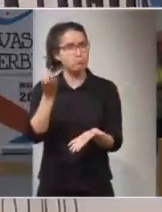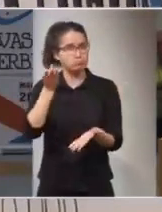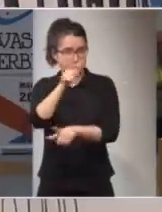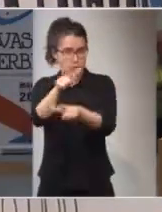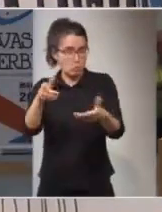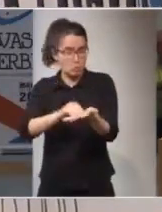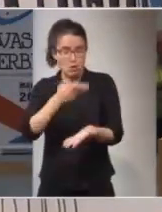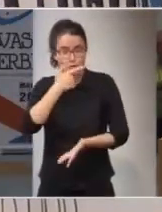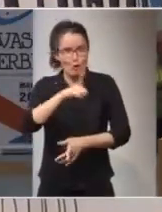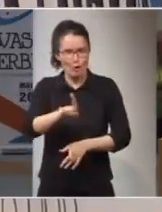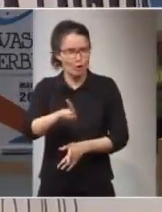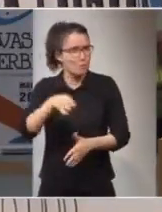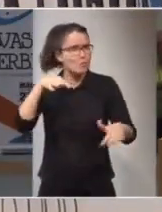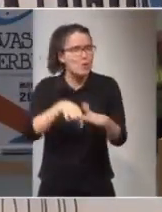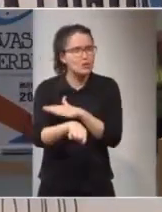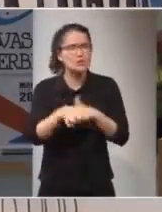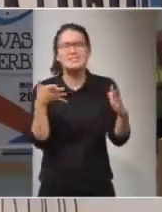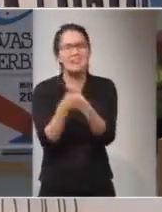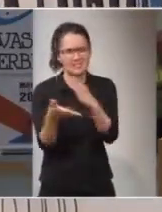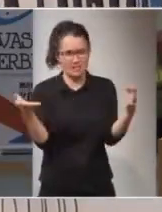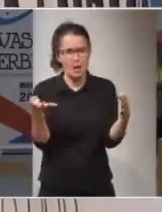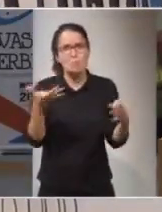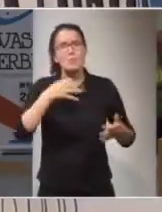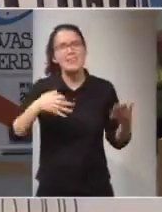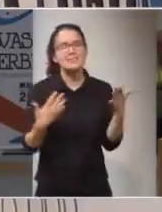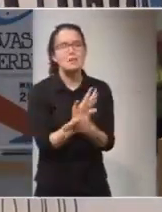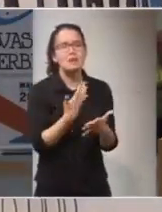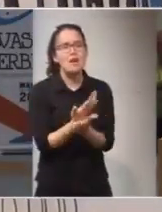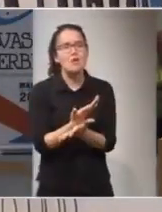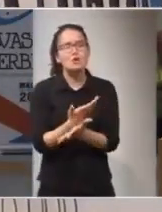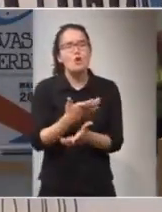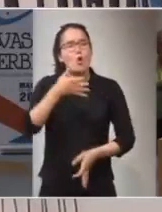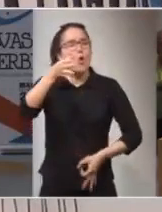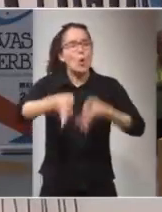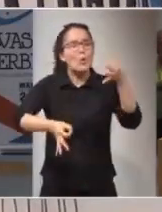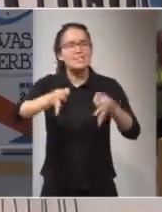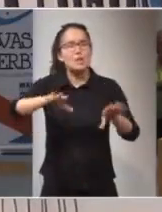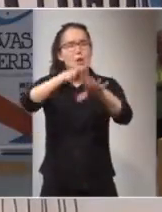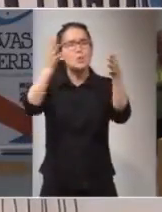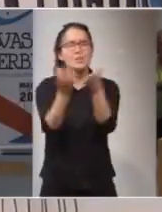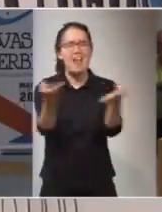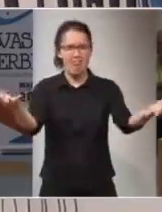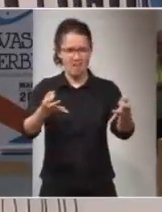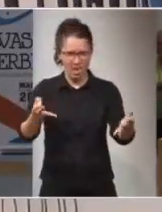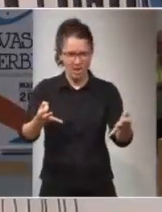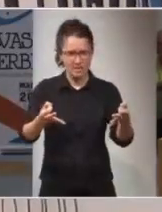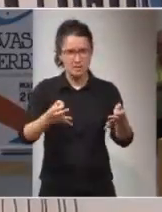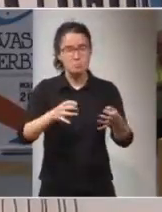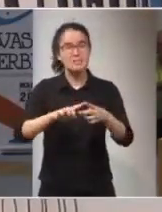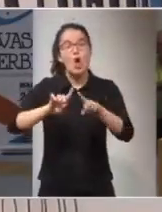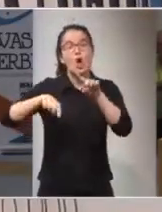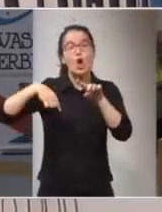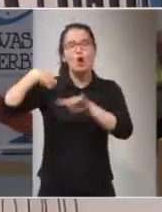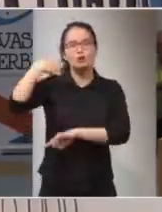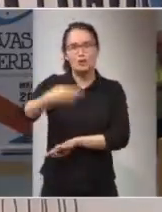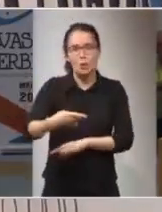conocemos a fondo qué significa esto. ¿Puedes explicarnos qué es la jurisdicción universal y qué consecuencias